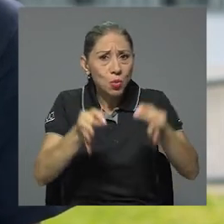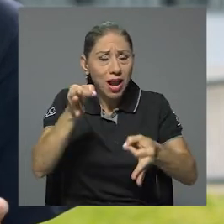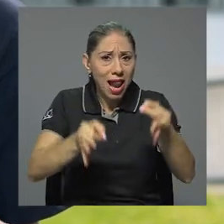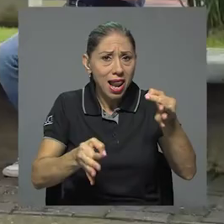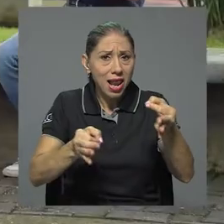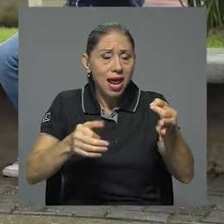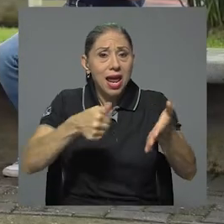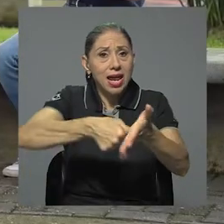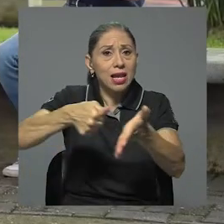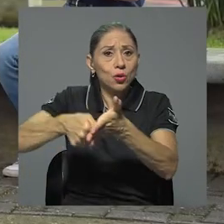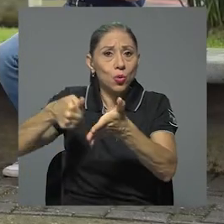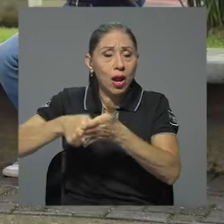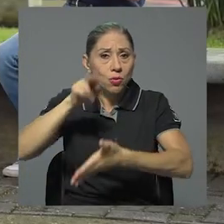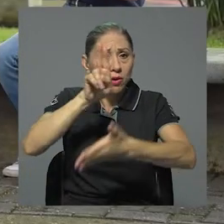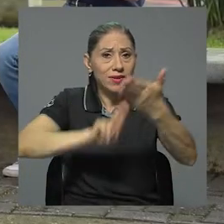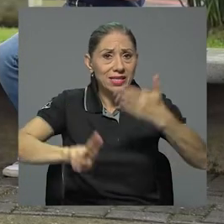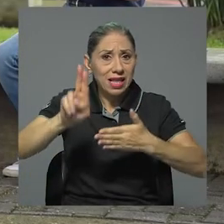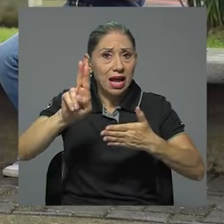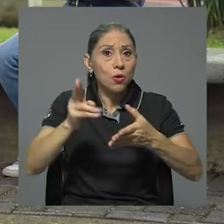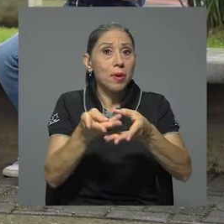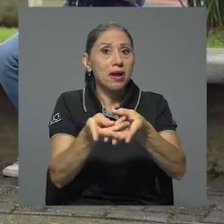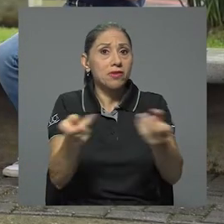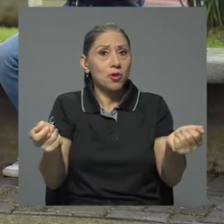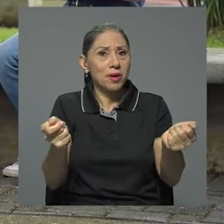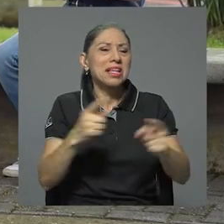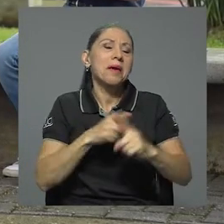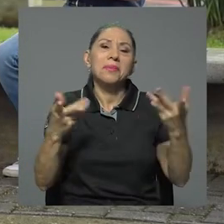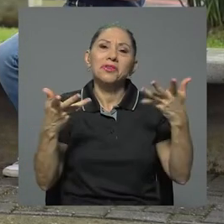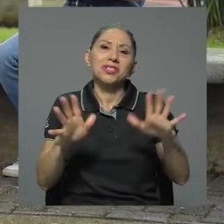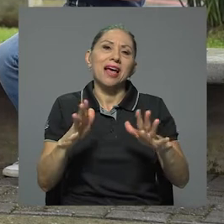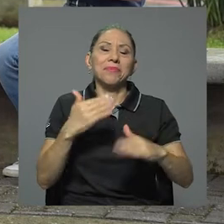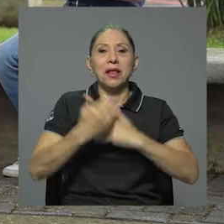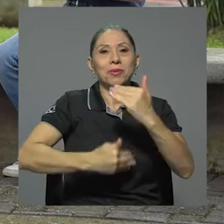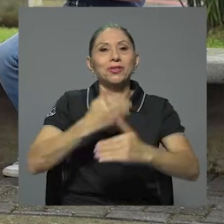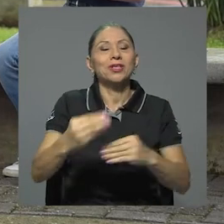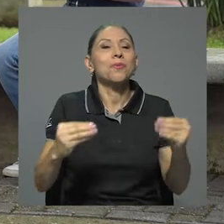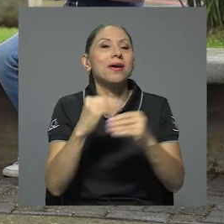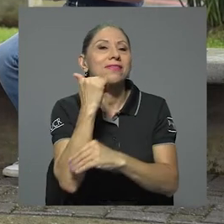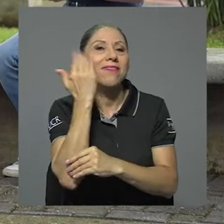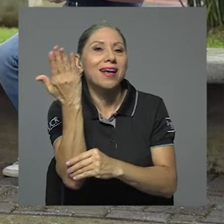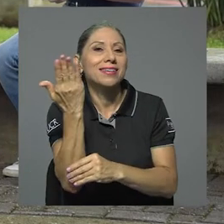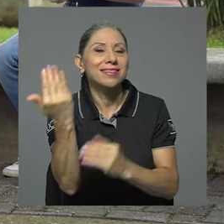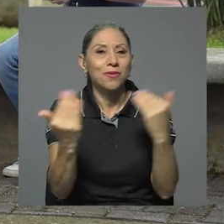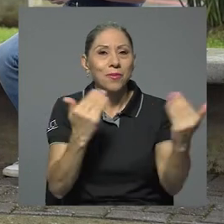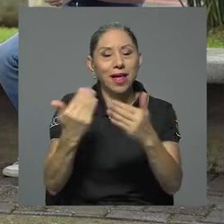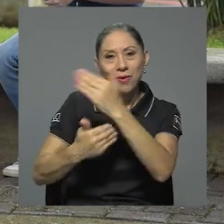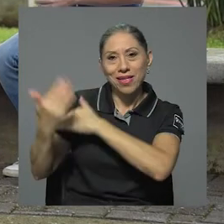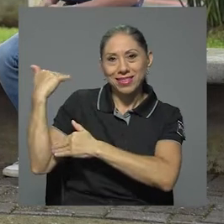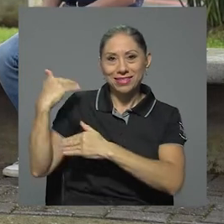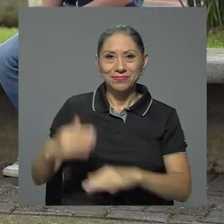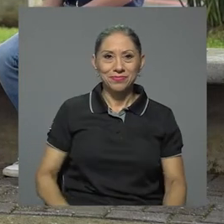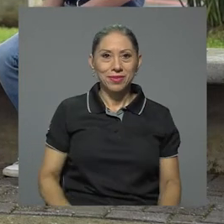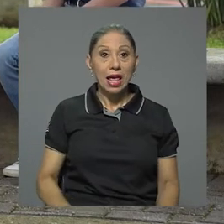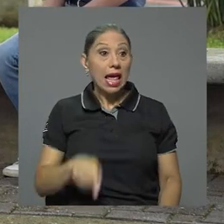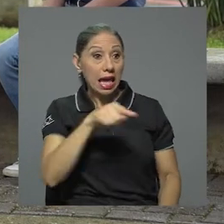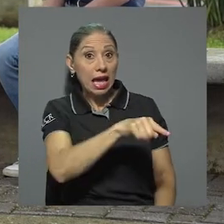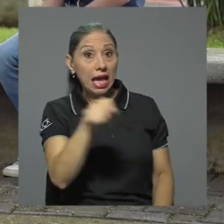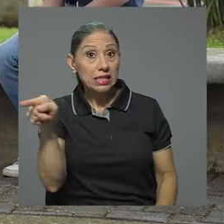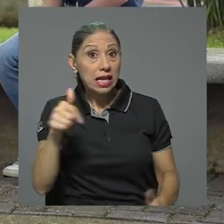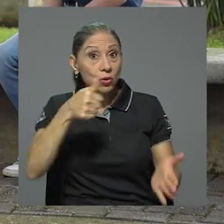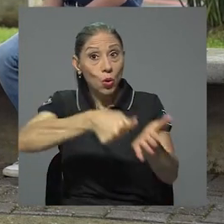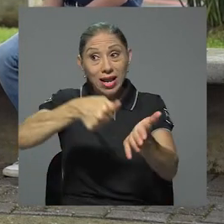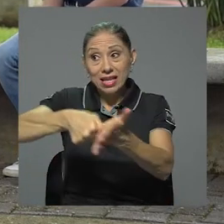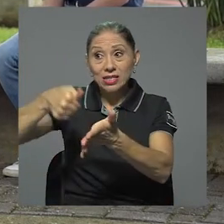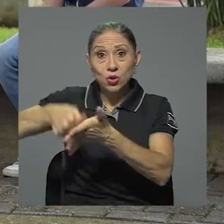resuelva, pero sí el proceso se facilitó más que la elección anterior. Estamos hablando de un padrón, porque estas son elecciones estudiantiles